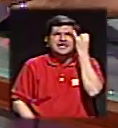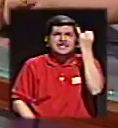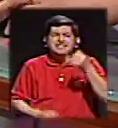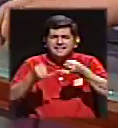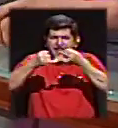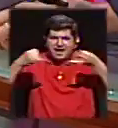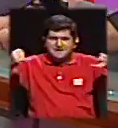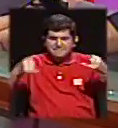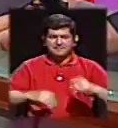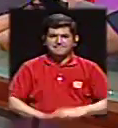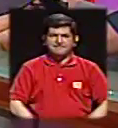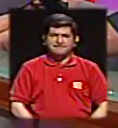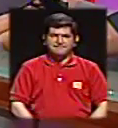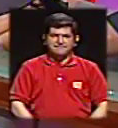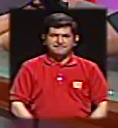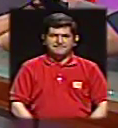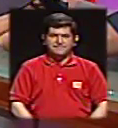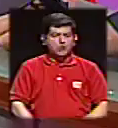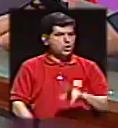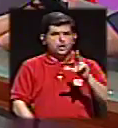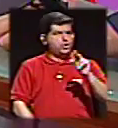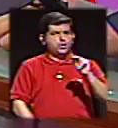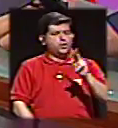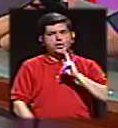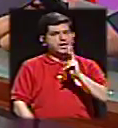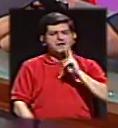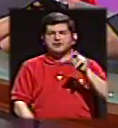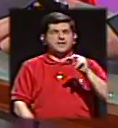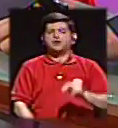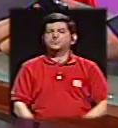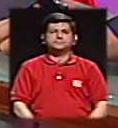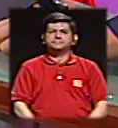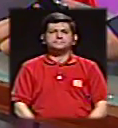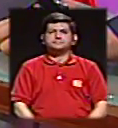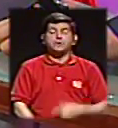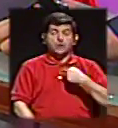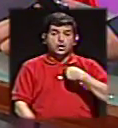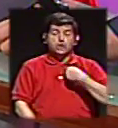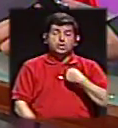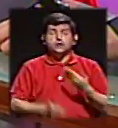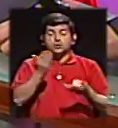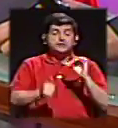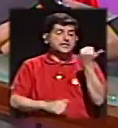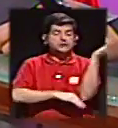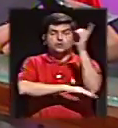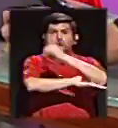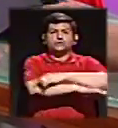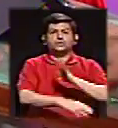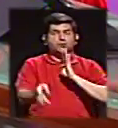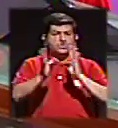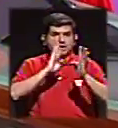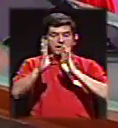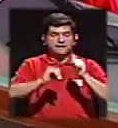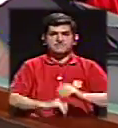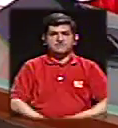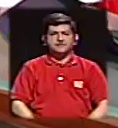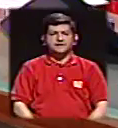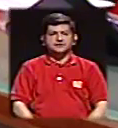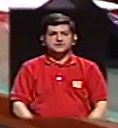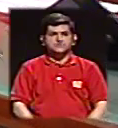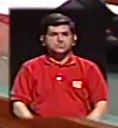¿Cómo empresa a los medios? Ah, no, la verdad no y yo casualmente el otro día hablaba con